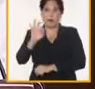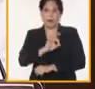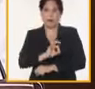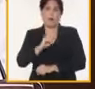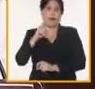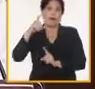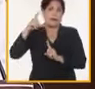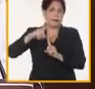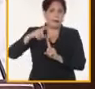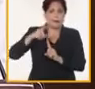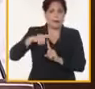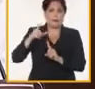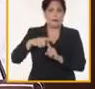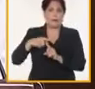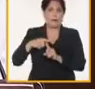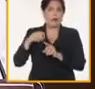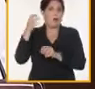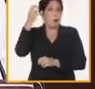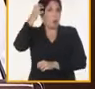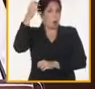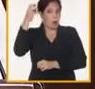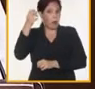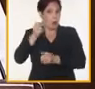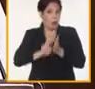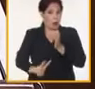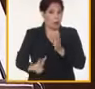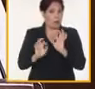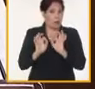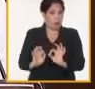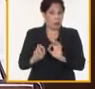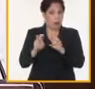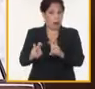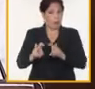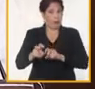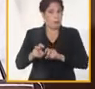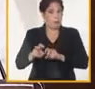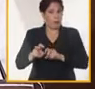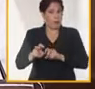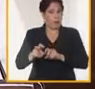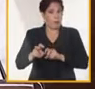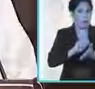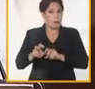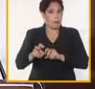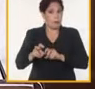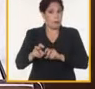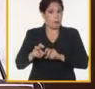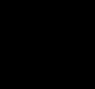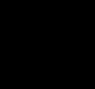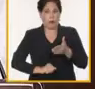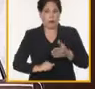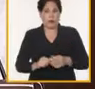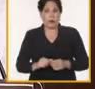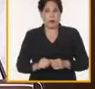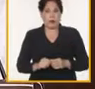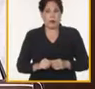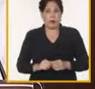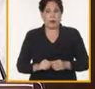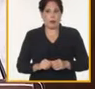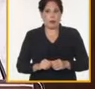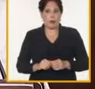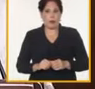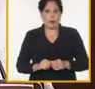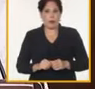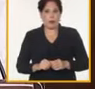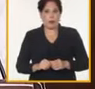masas, los consejos de gobiernos provinciales, las asambleas municipales del poder popular y los consejos de la administración.